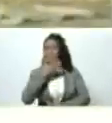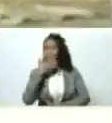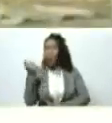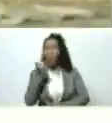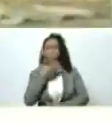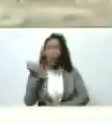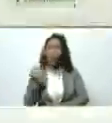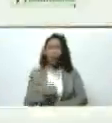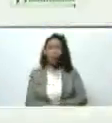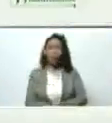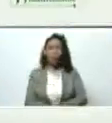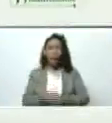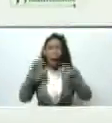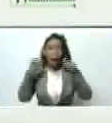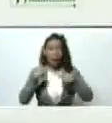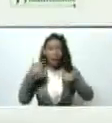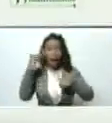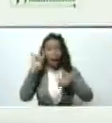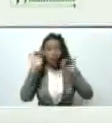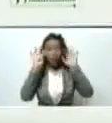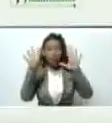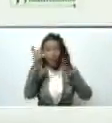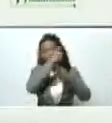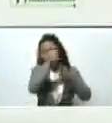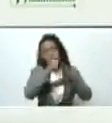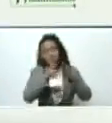aquí están las nueve vértices